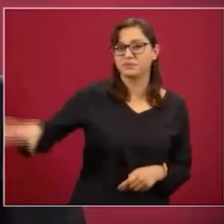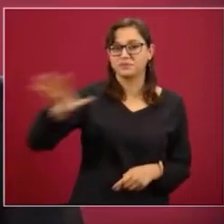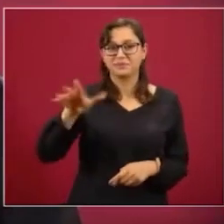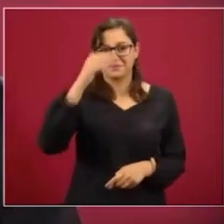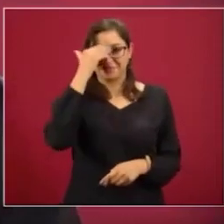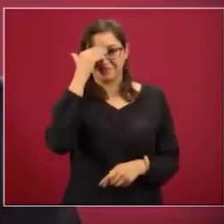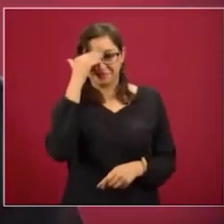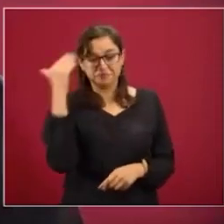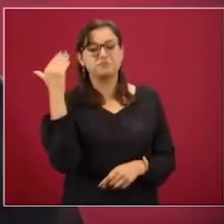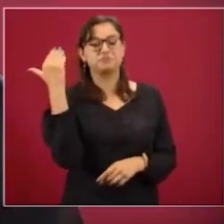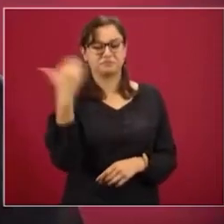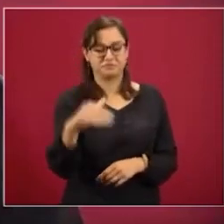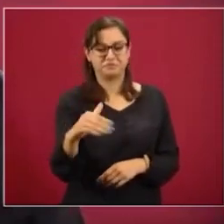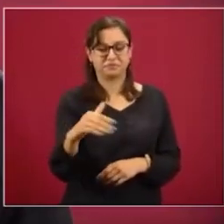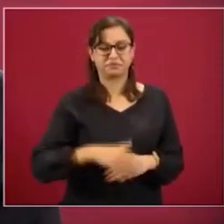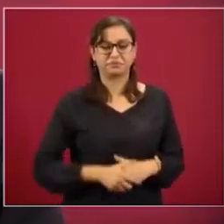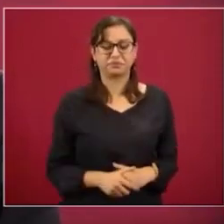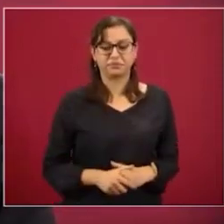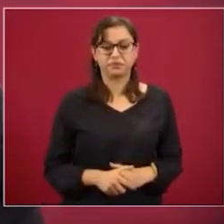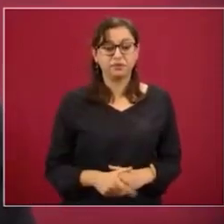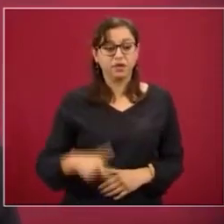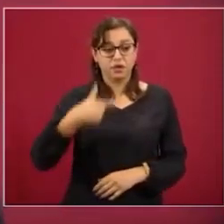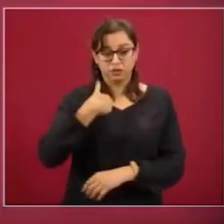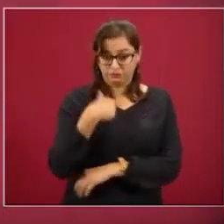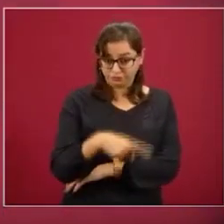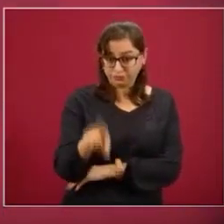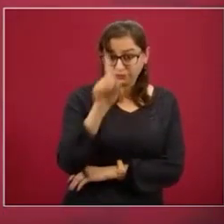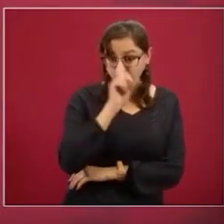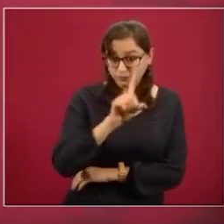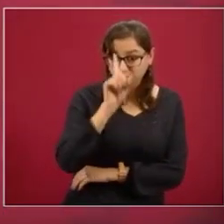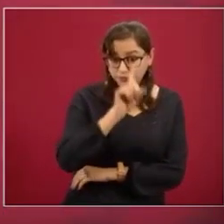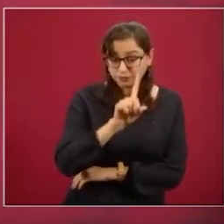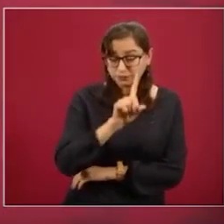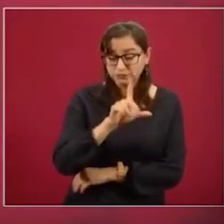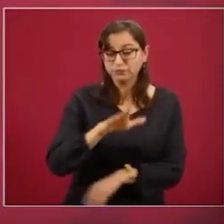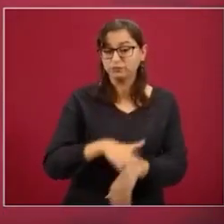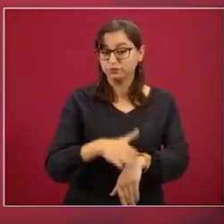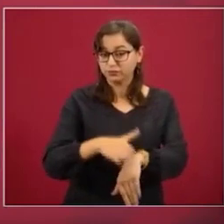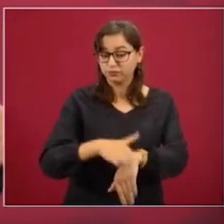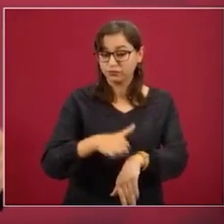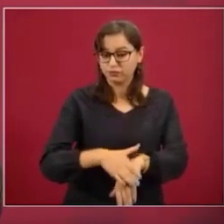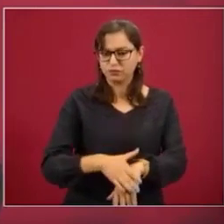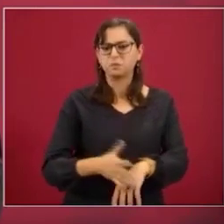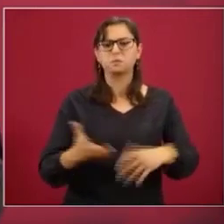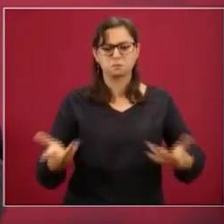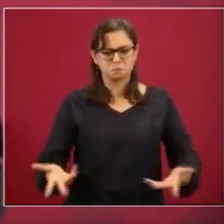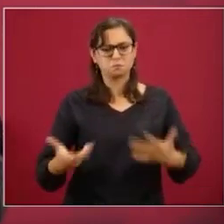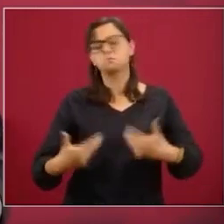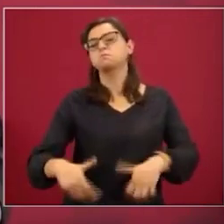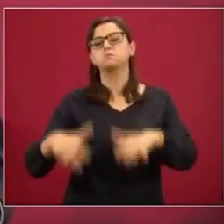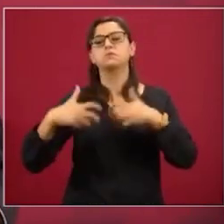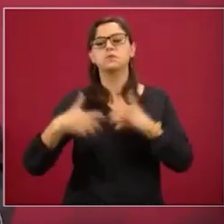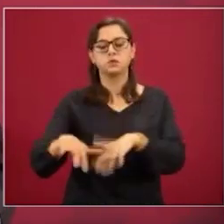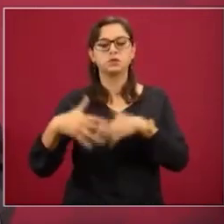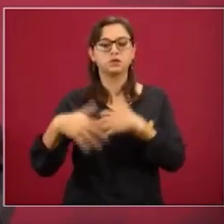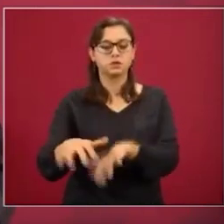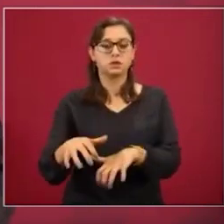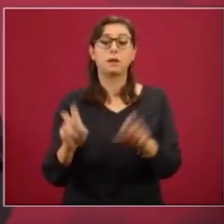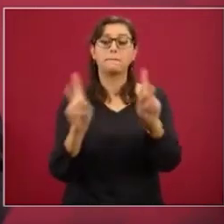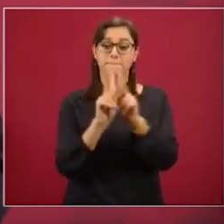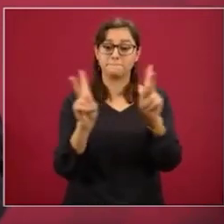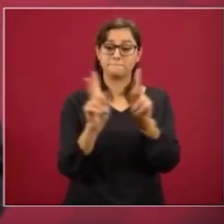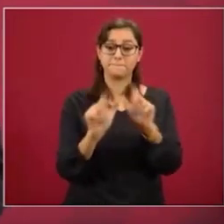Entonces, mi recomendación es que haya manifestaciones pacíficas,